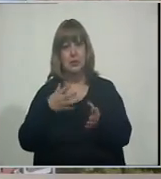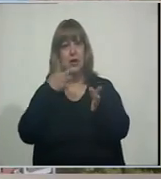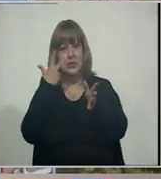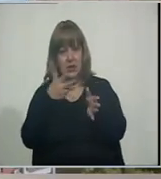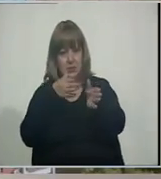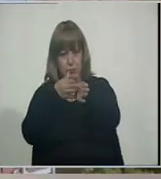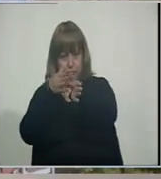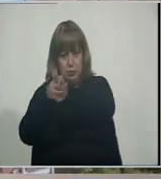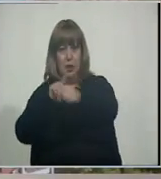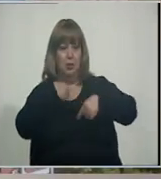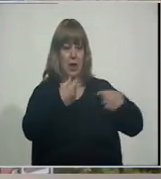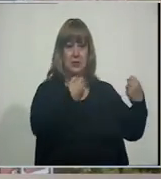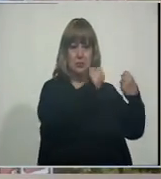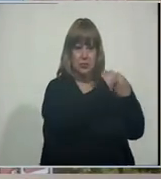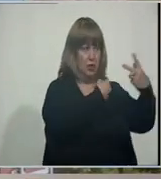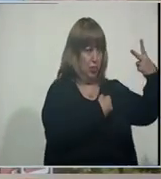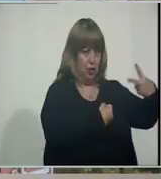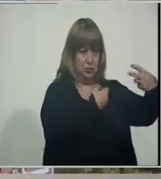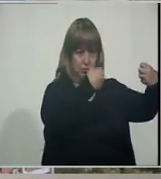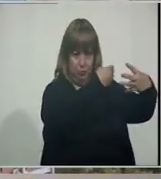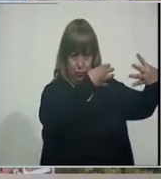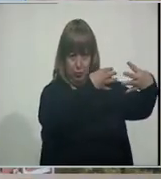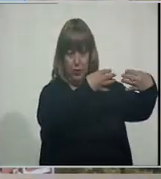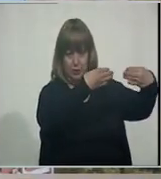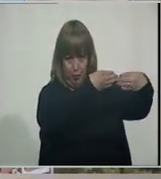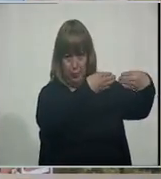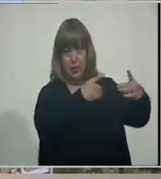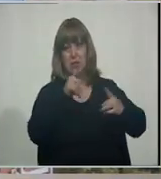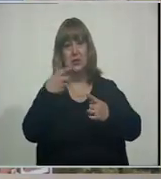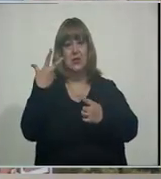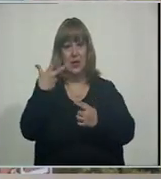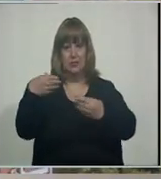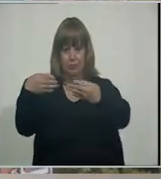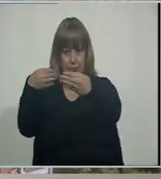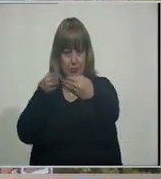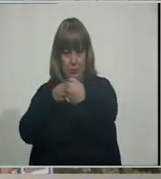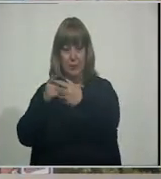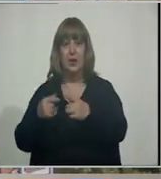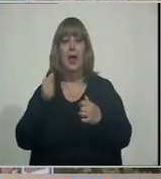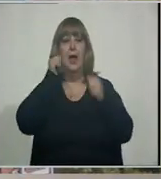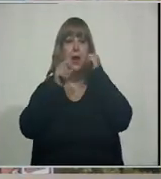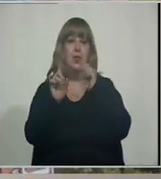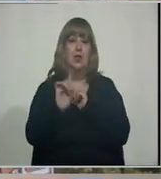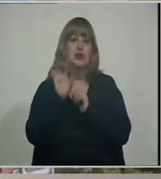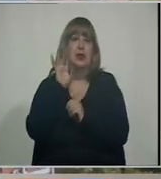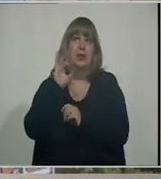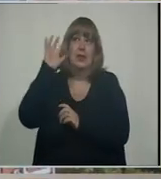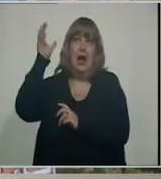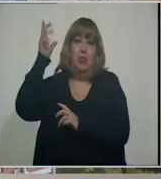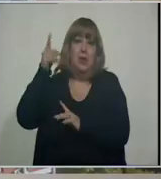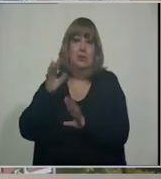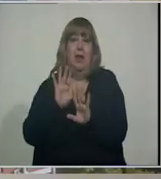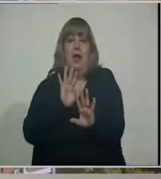un accidente Dos en otros Afortunadamente Los heridos No hay heridos Solo que Van a llamar la ambulancia Por